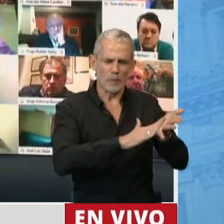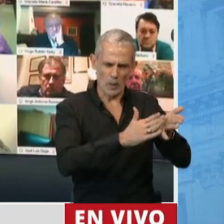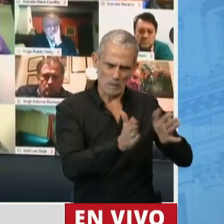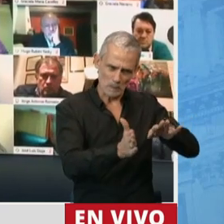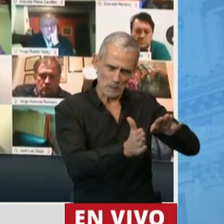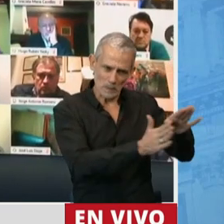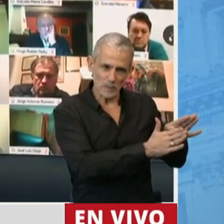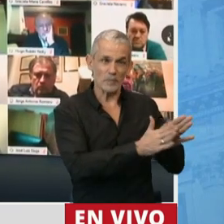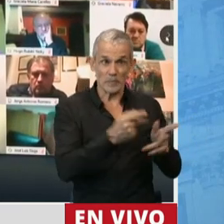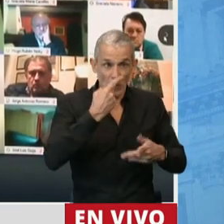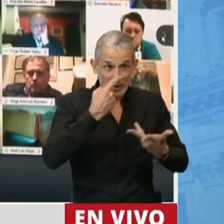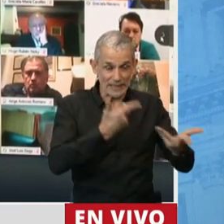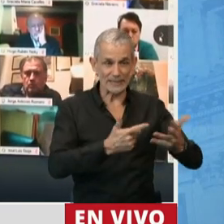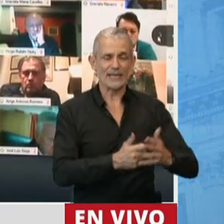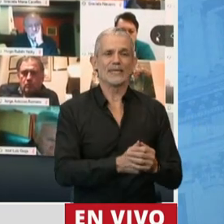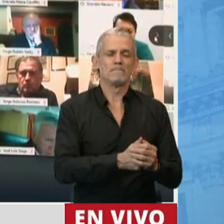Pareció interesante.